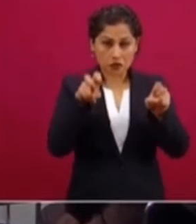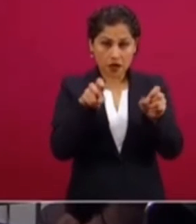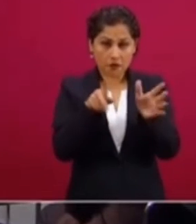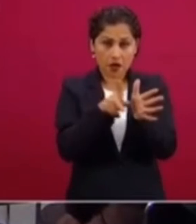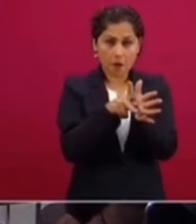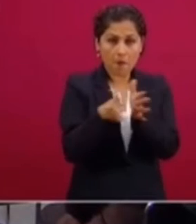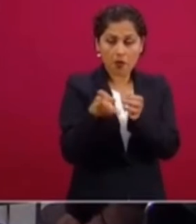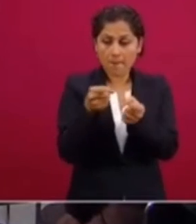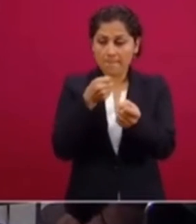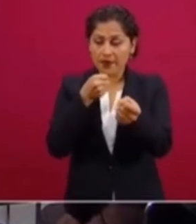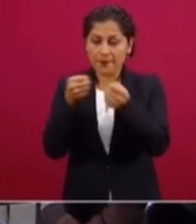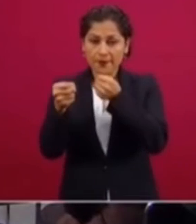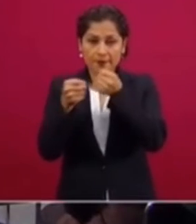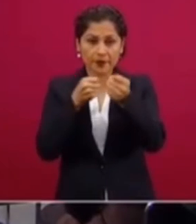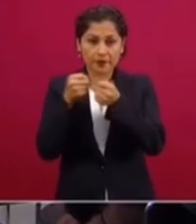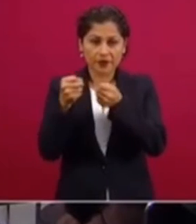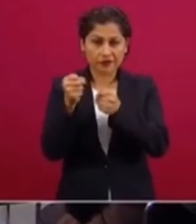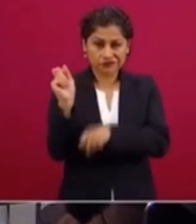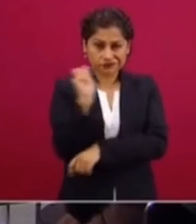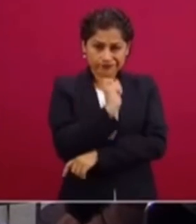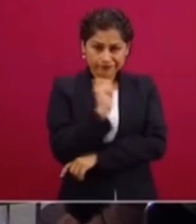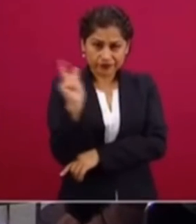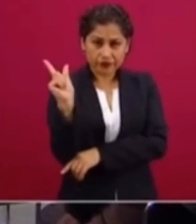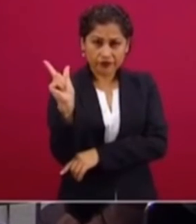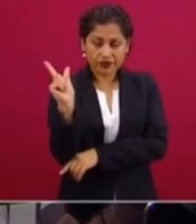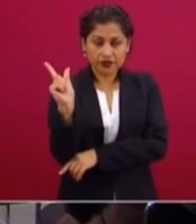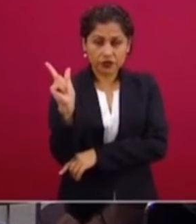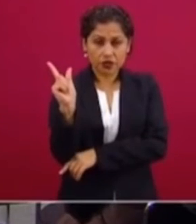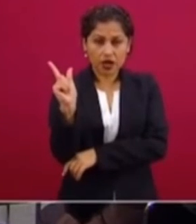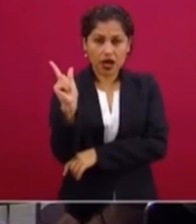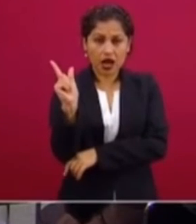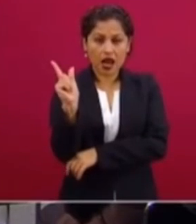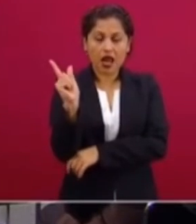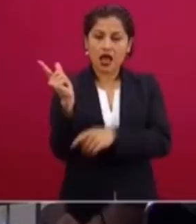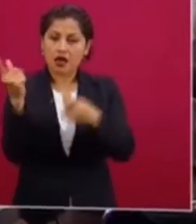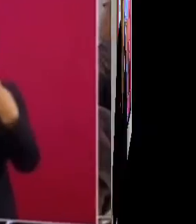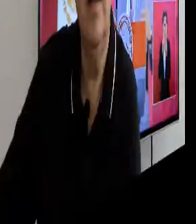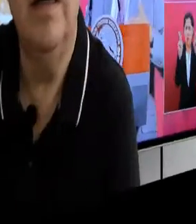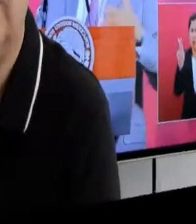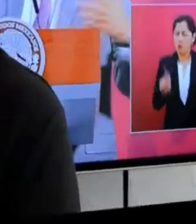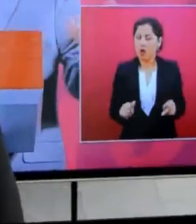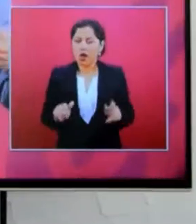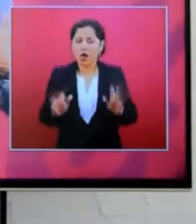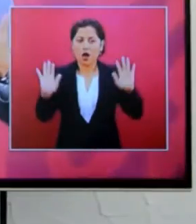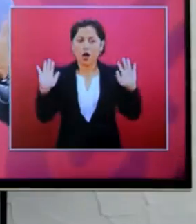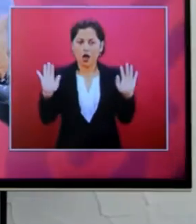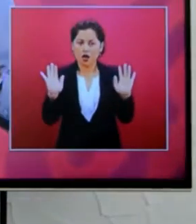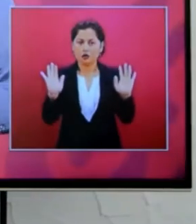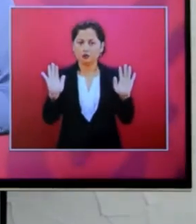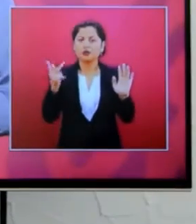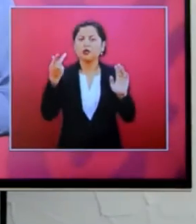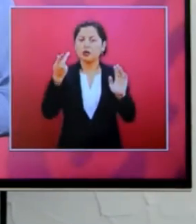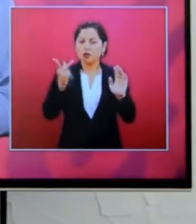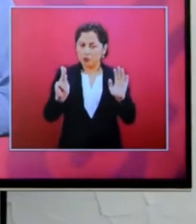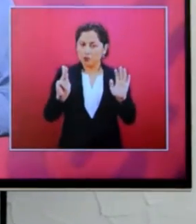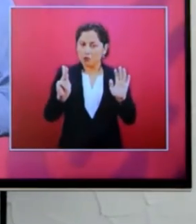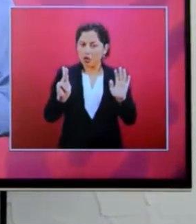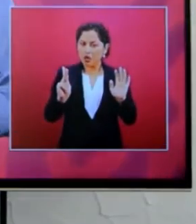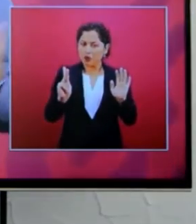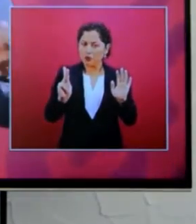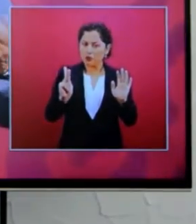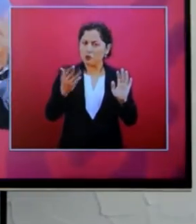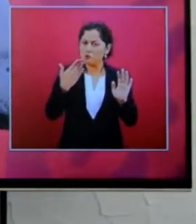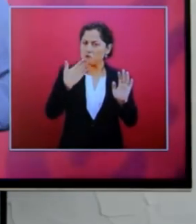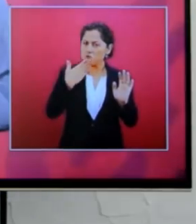independiente. En este día especial el